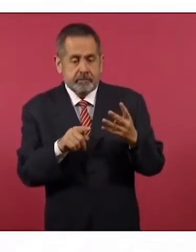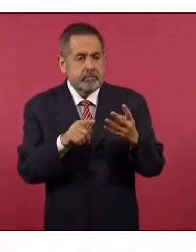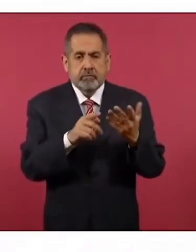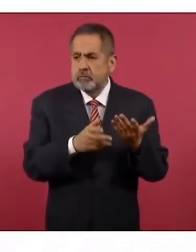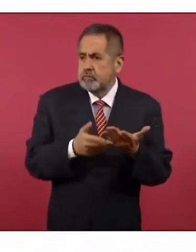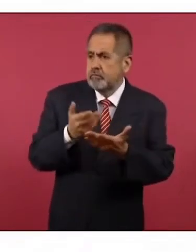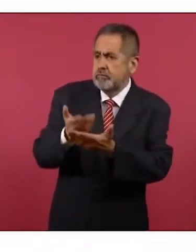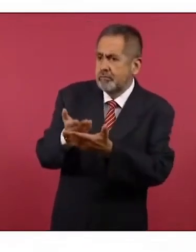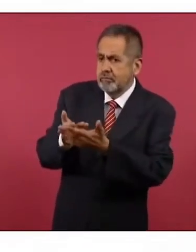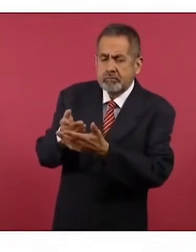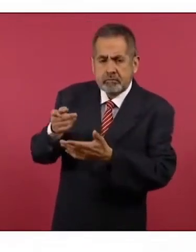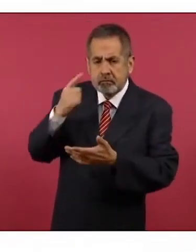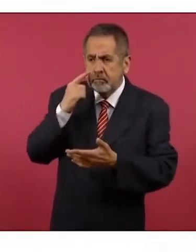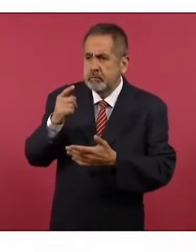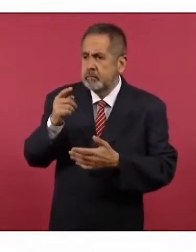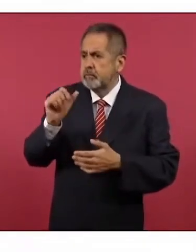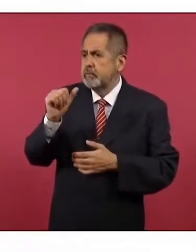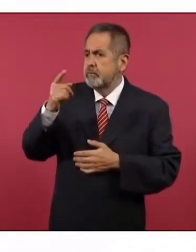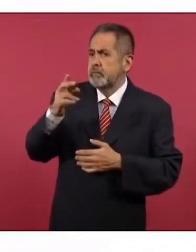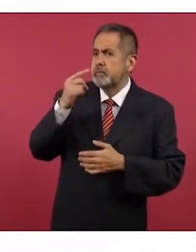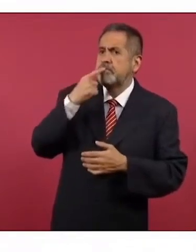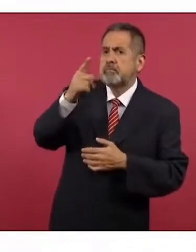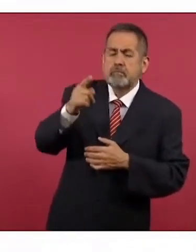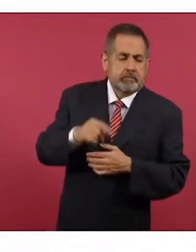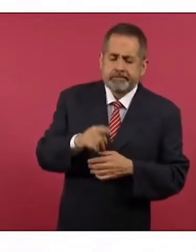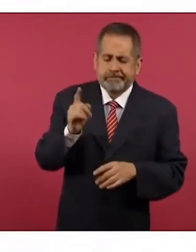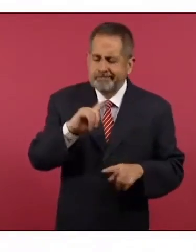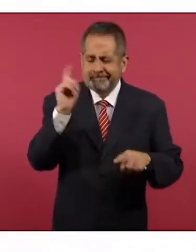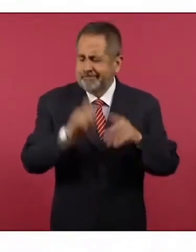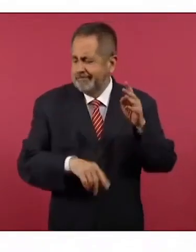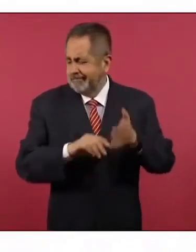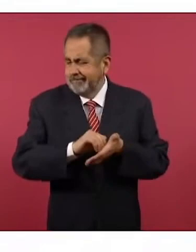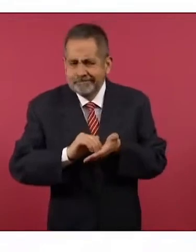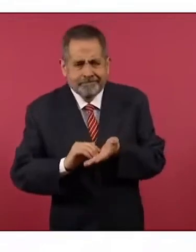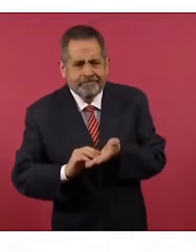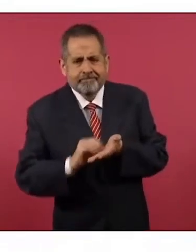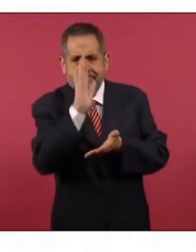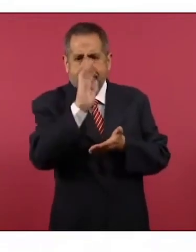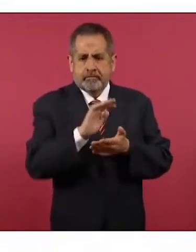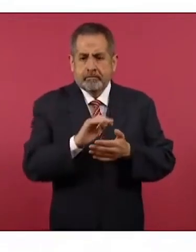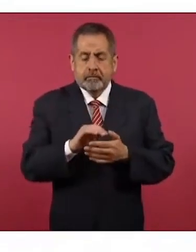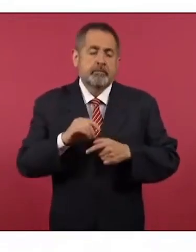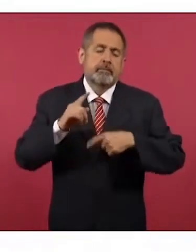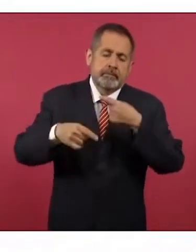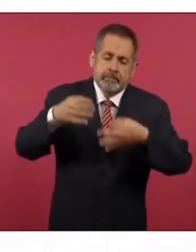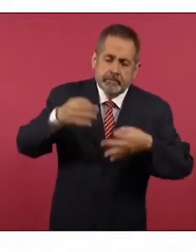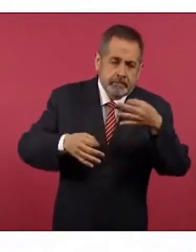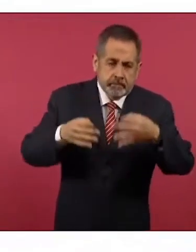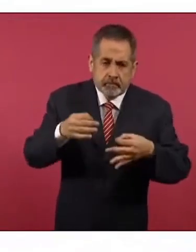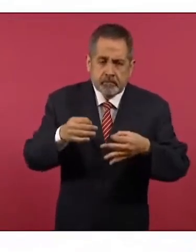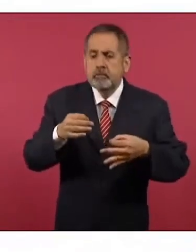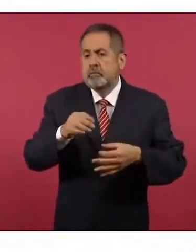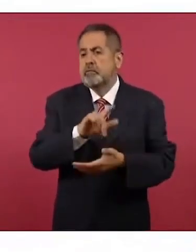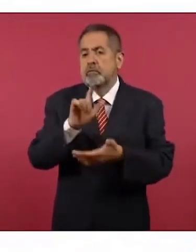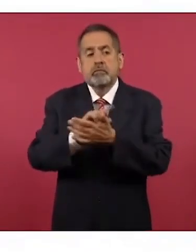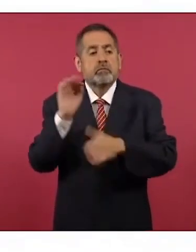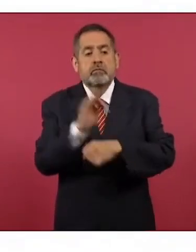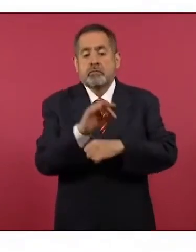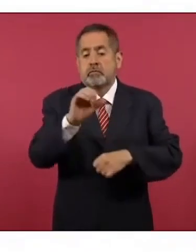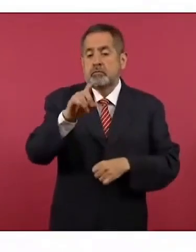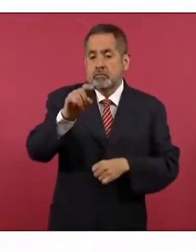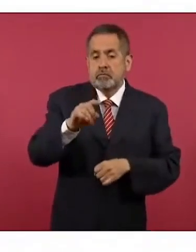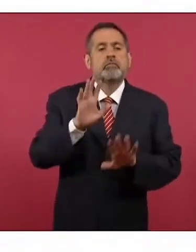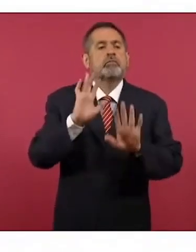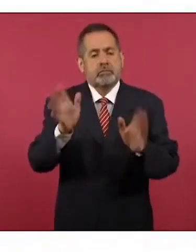presentaron su amparo, fueron expulsados del país, ganaron el amparo y ya no tienen ninguna restricción para